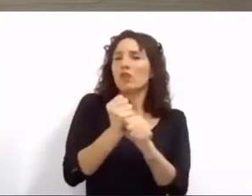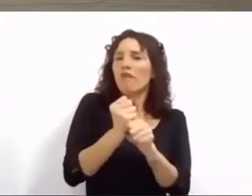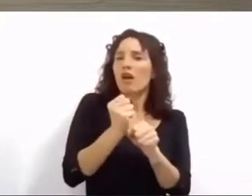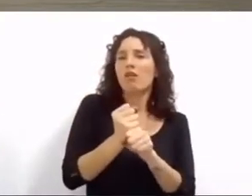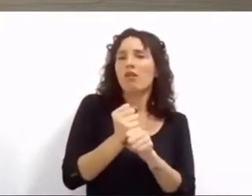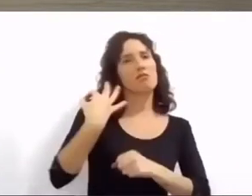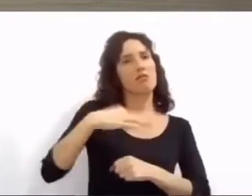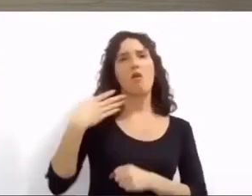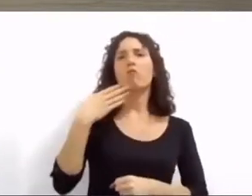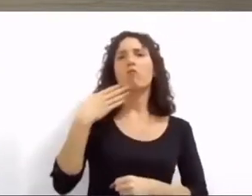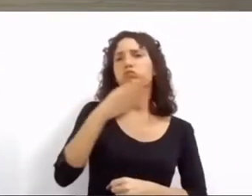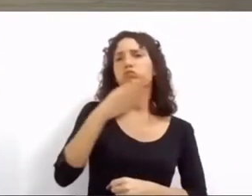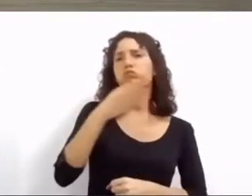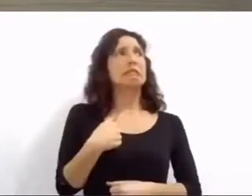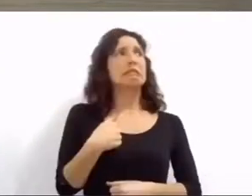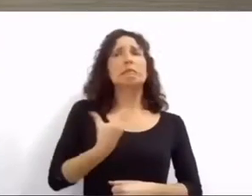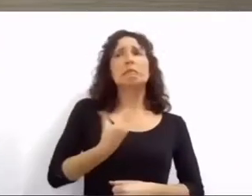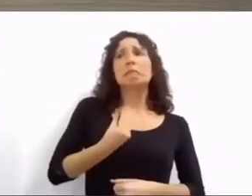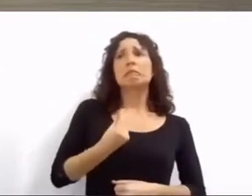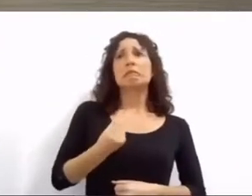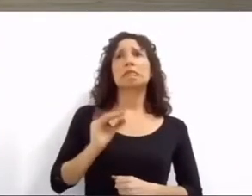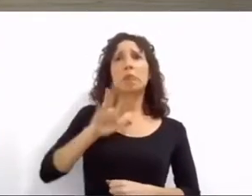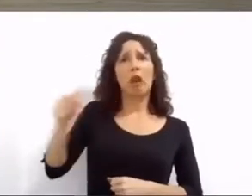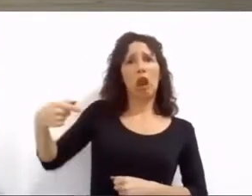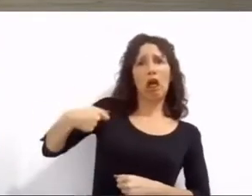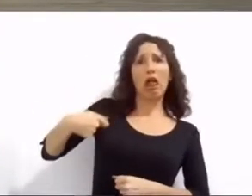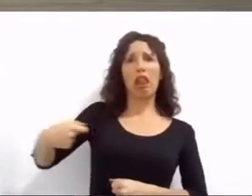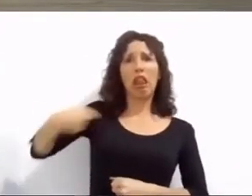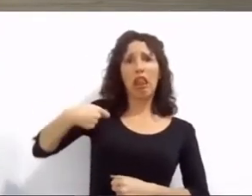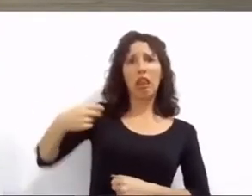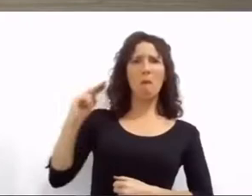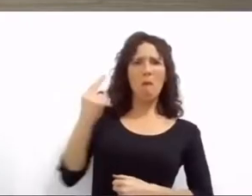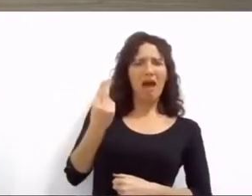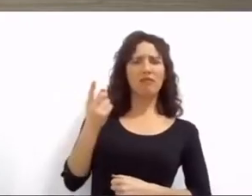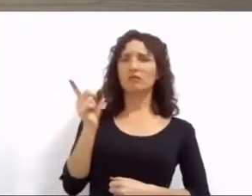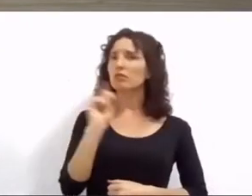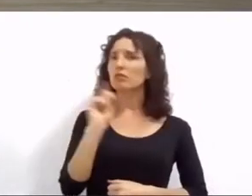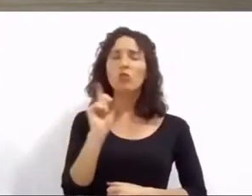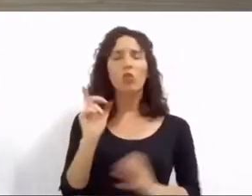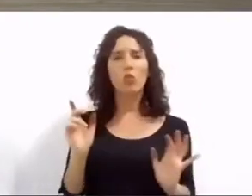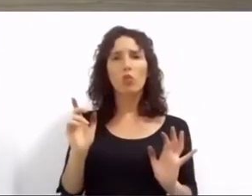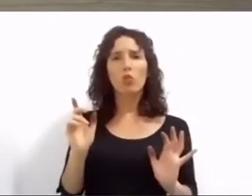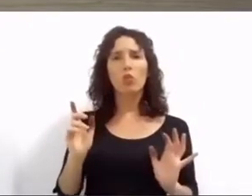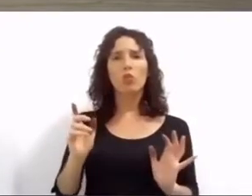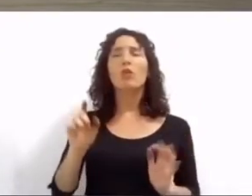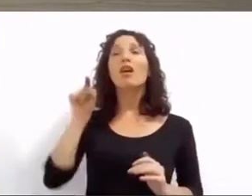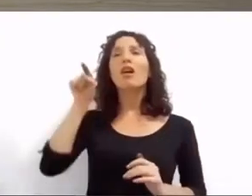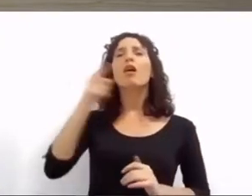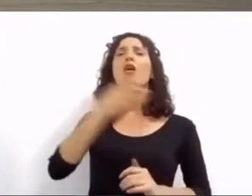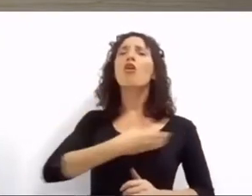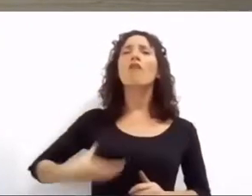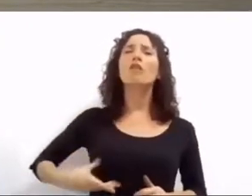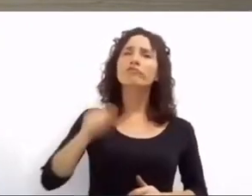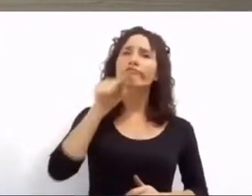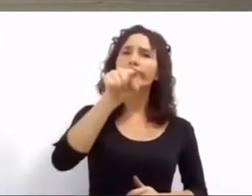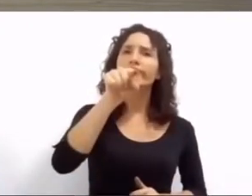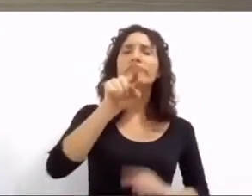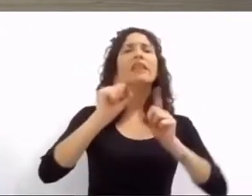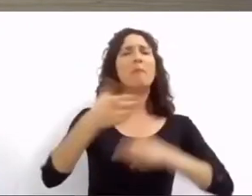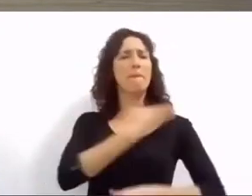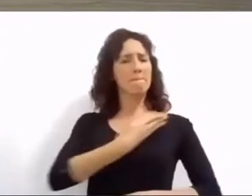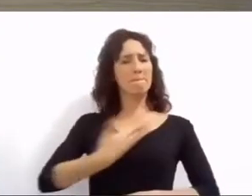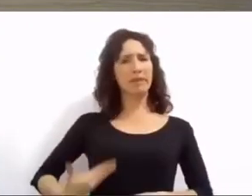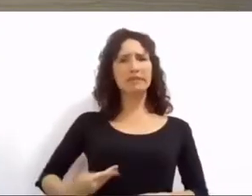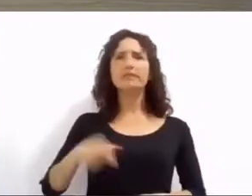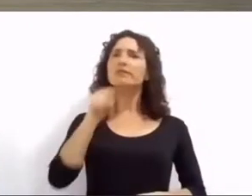que nos roben o nos maten. Se lo pido al Gobernador en los encuentros permanentes que tenemos y al Presidente cuando surge la